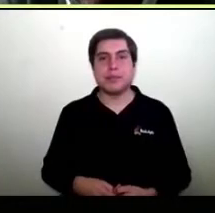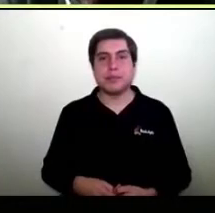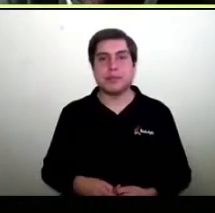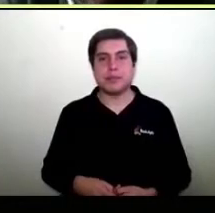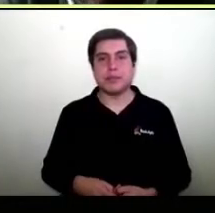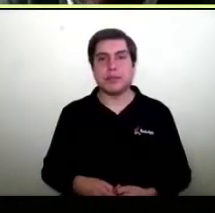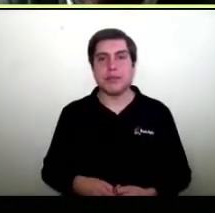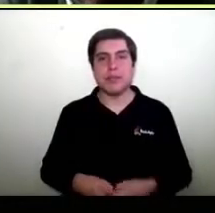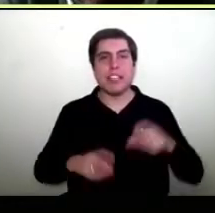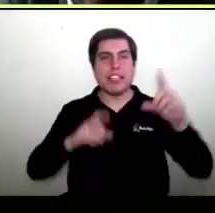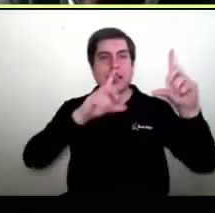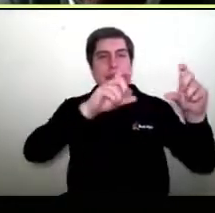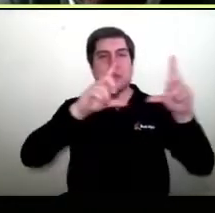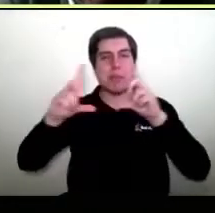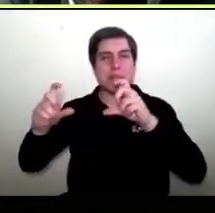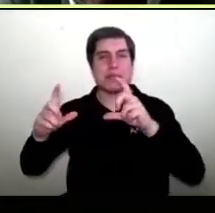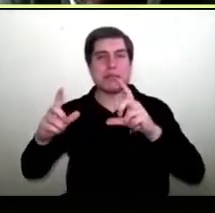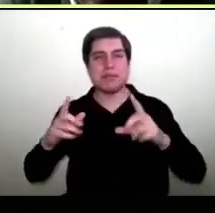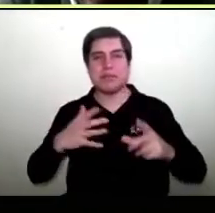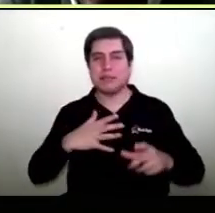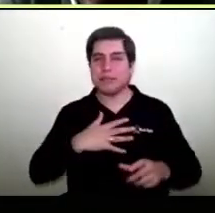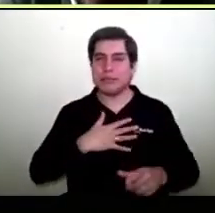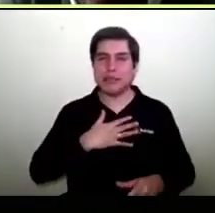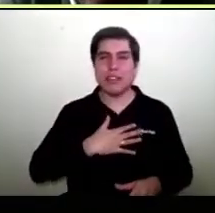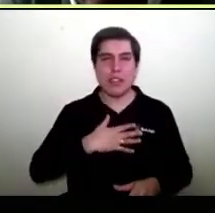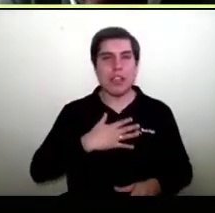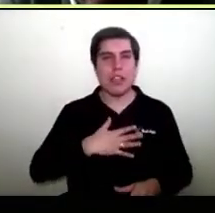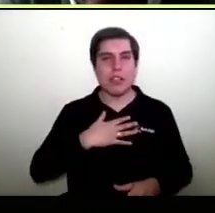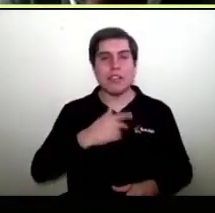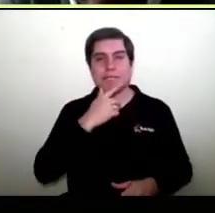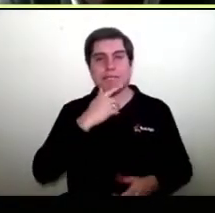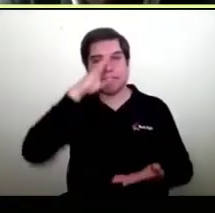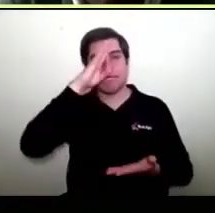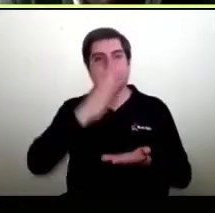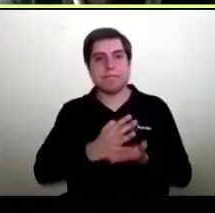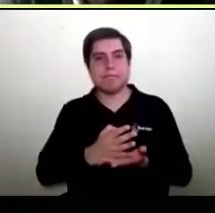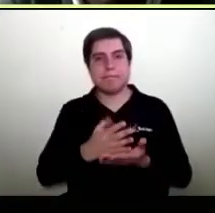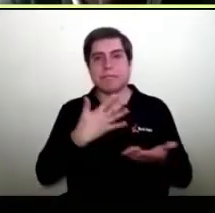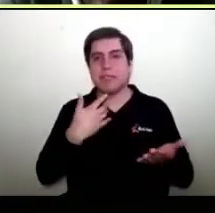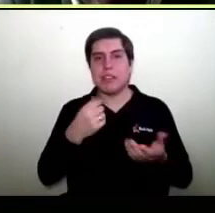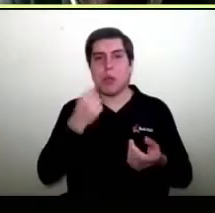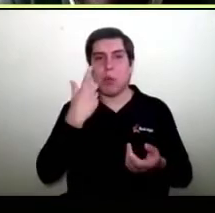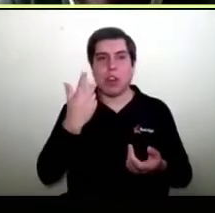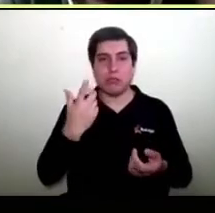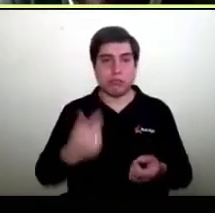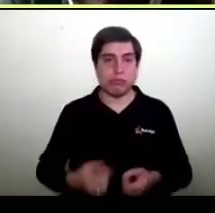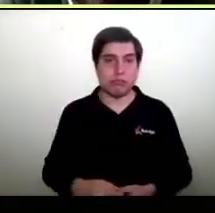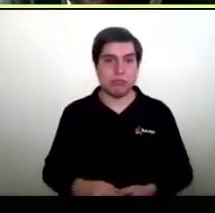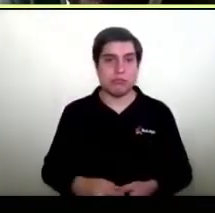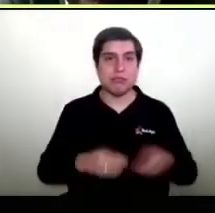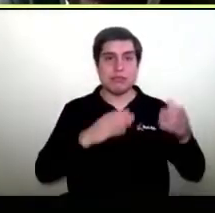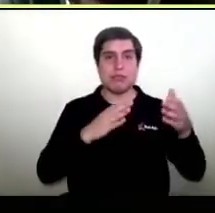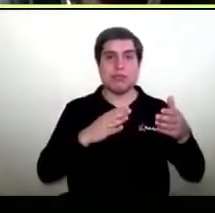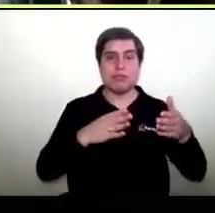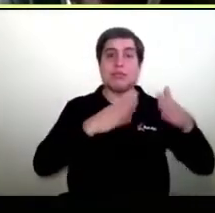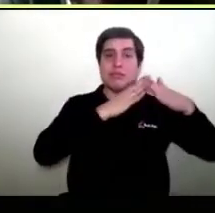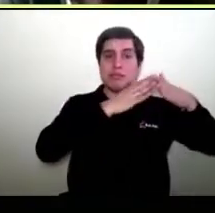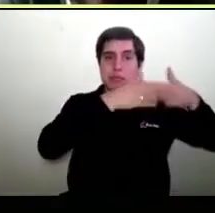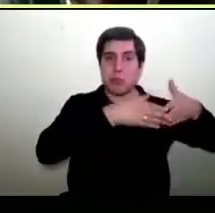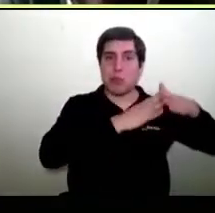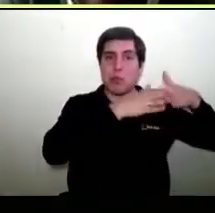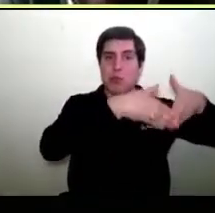dos gráficas a mí me impresionan mucho y uno puede decidir dónde quiere estar. es la de la mano izquierda